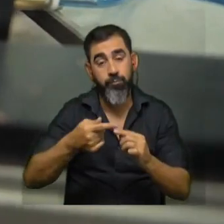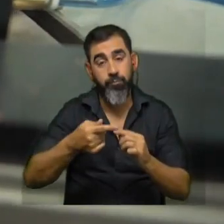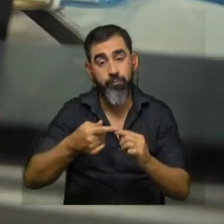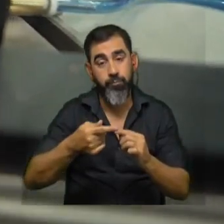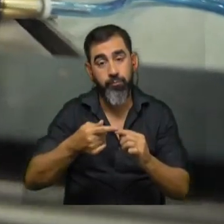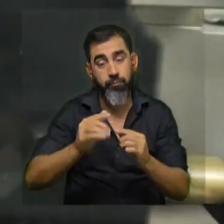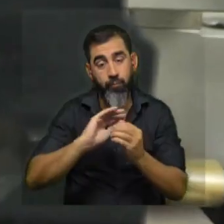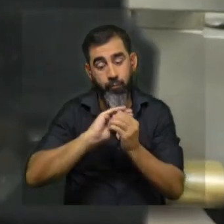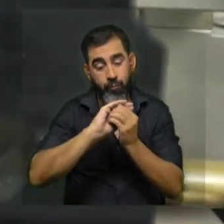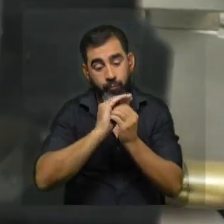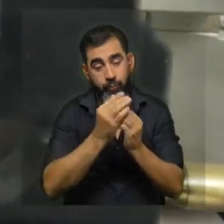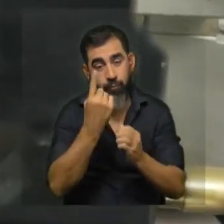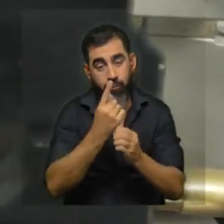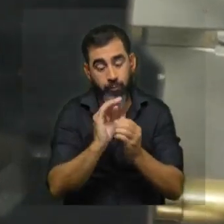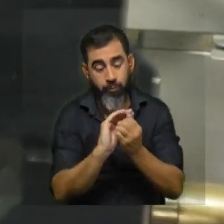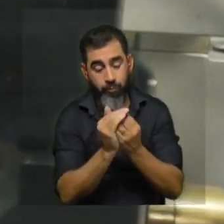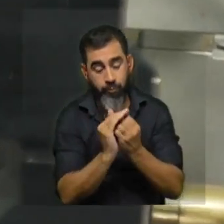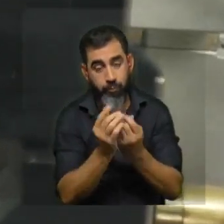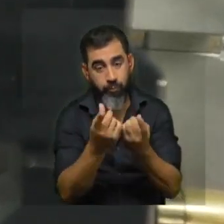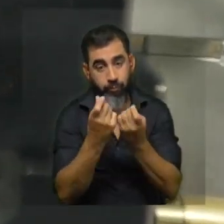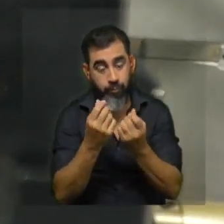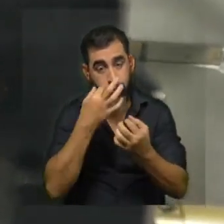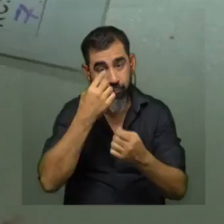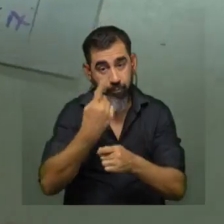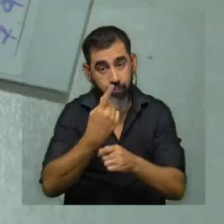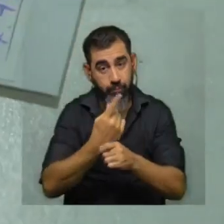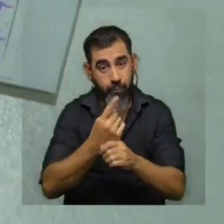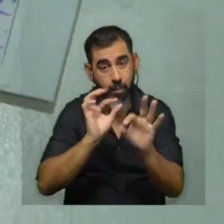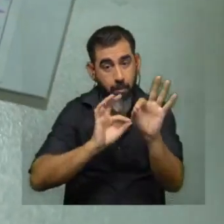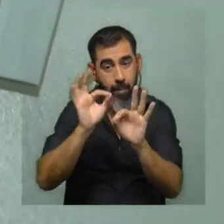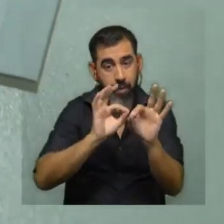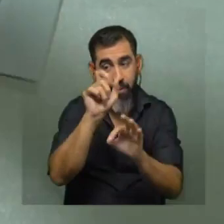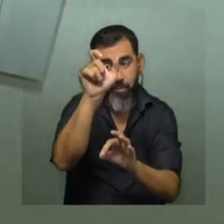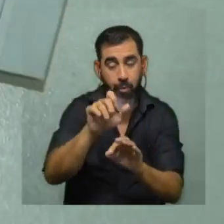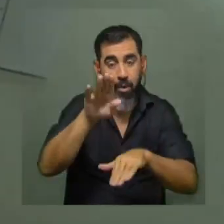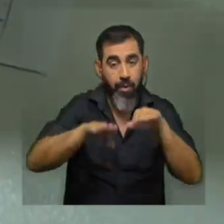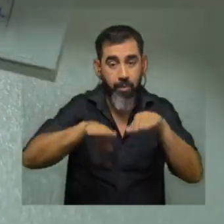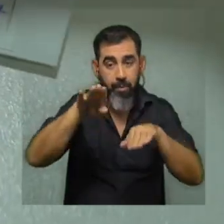empieza por la curva interna que es la que necesita hacer con las medidas del paciente